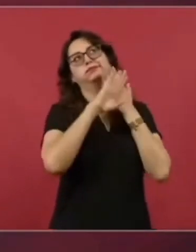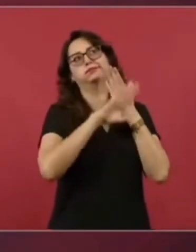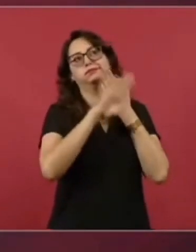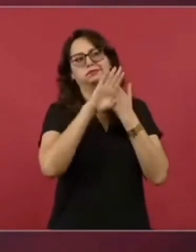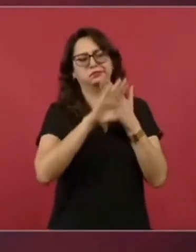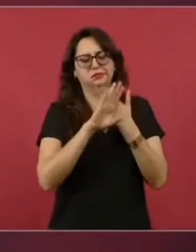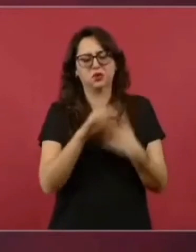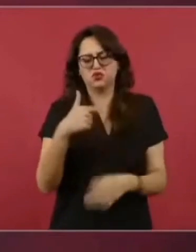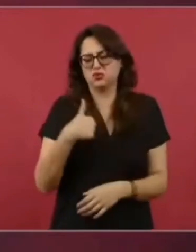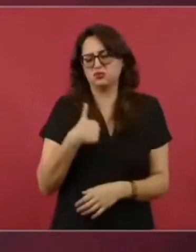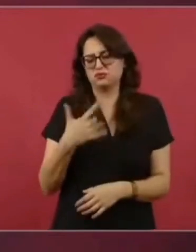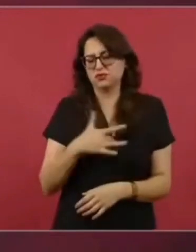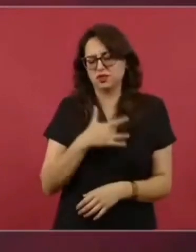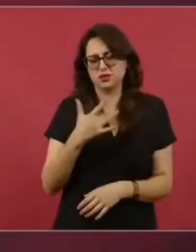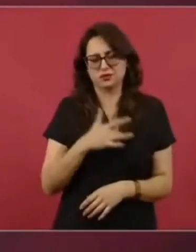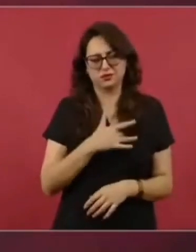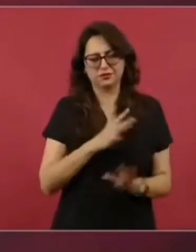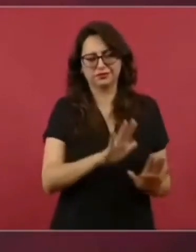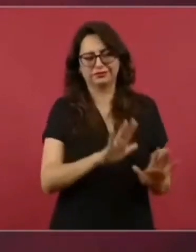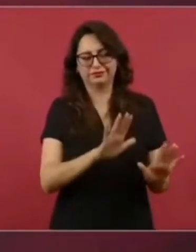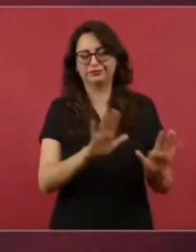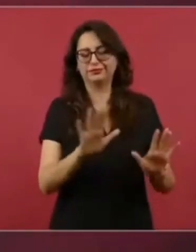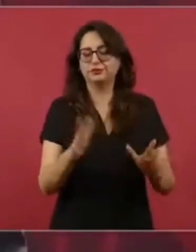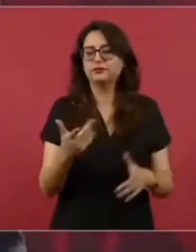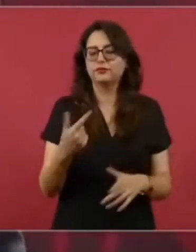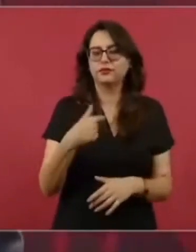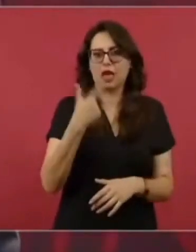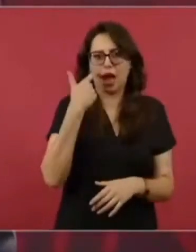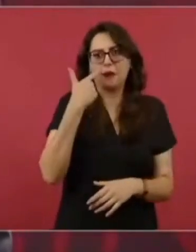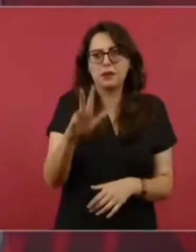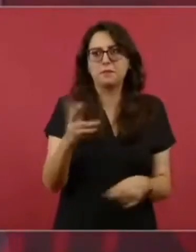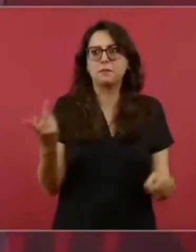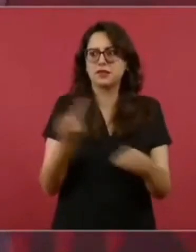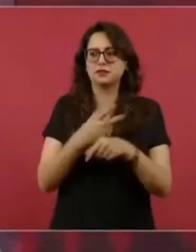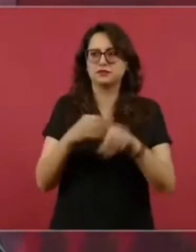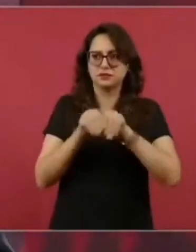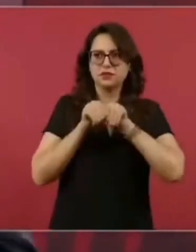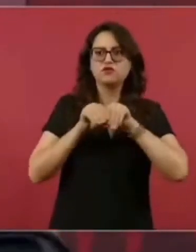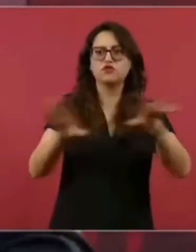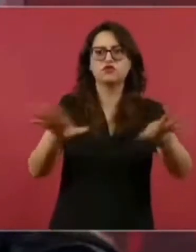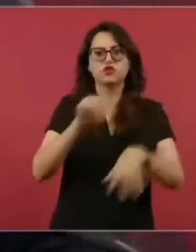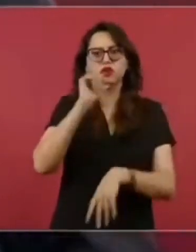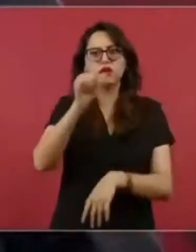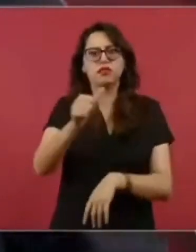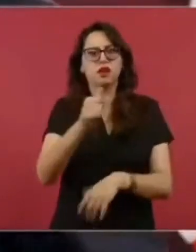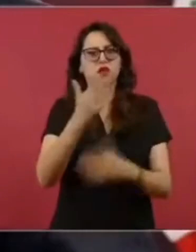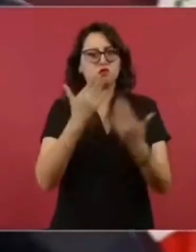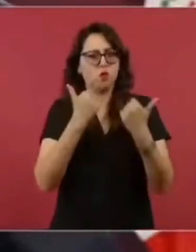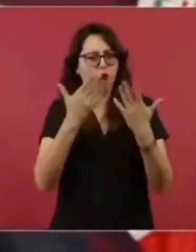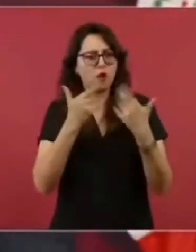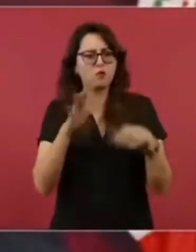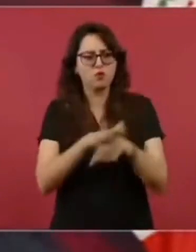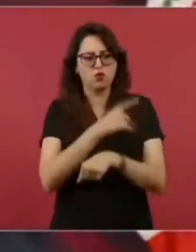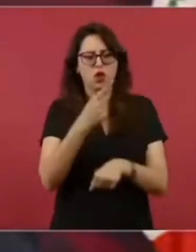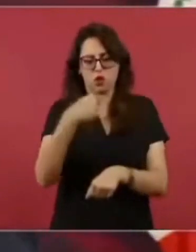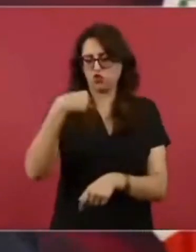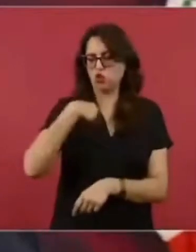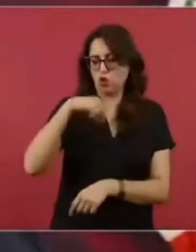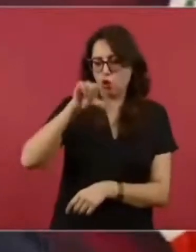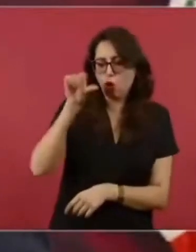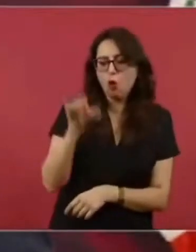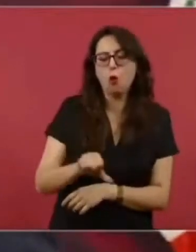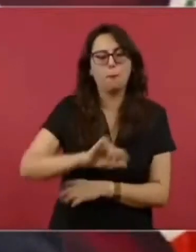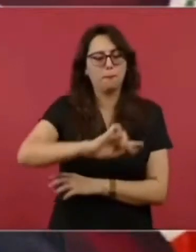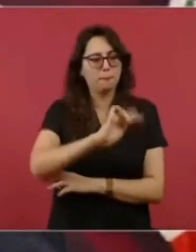Entonces, yo voy a pedir que se dé un informe hoy sobre lo que me estás preguntando